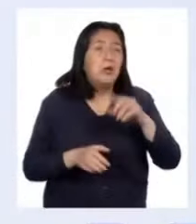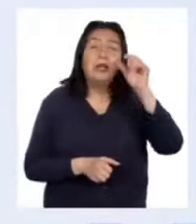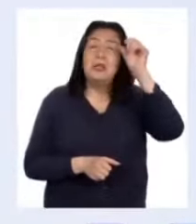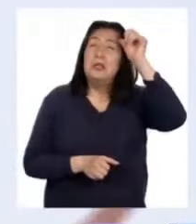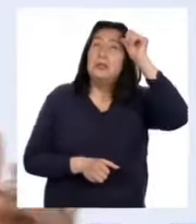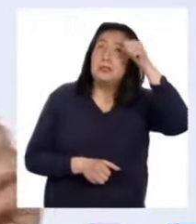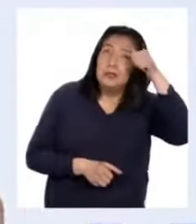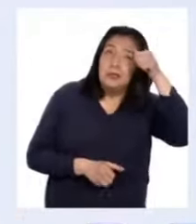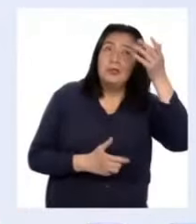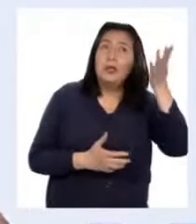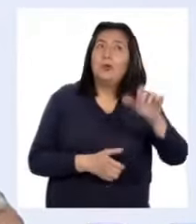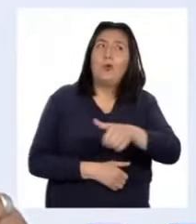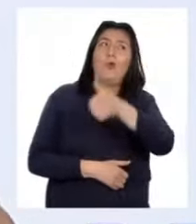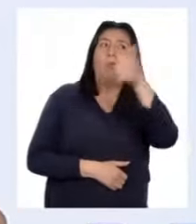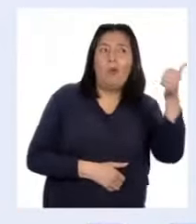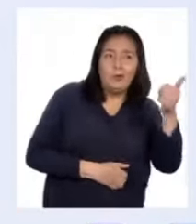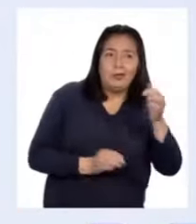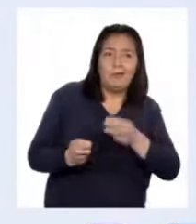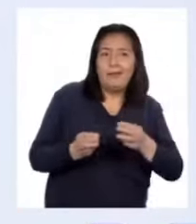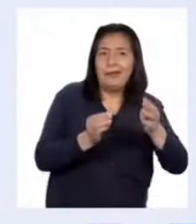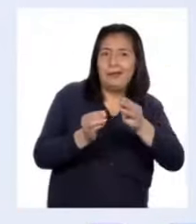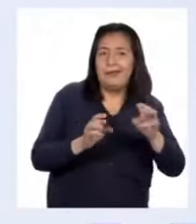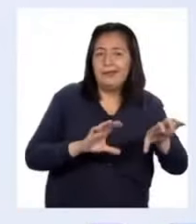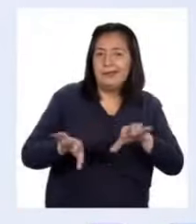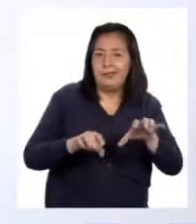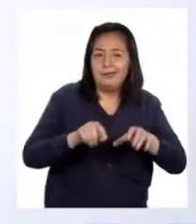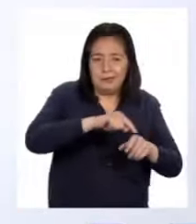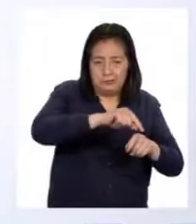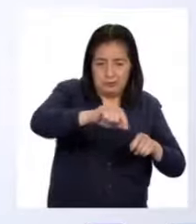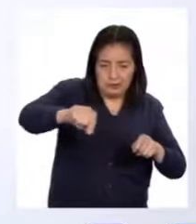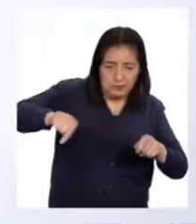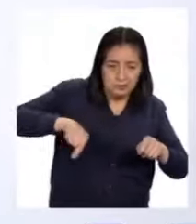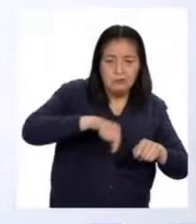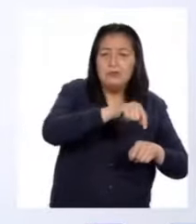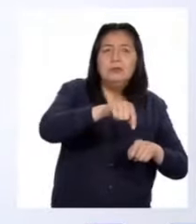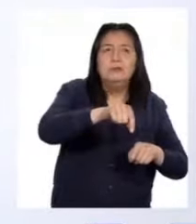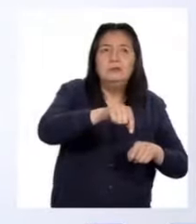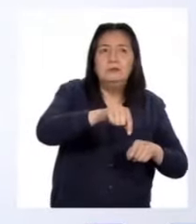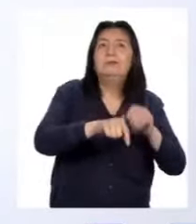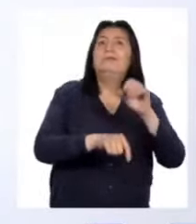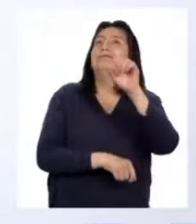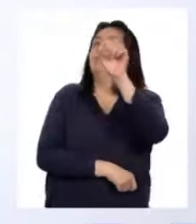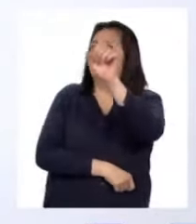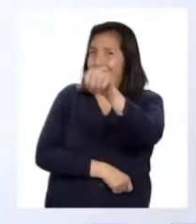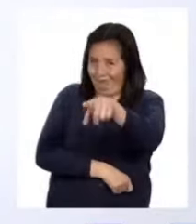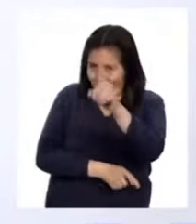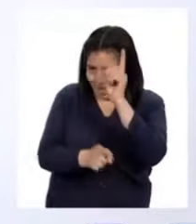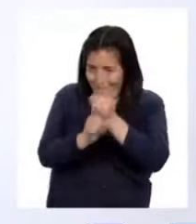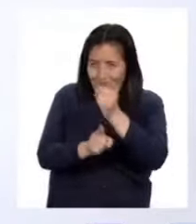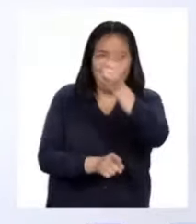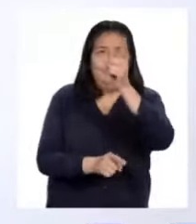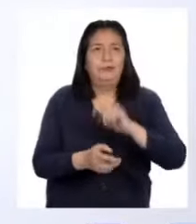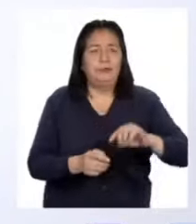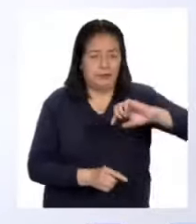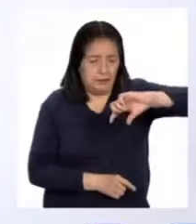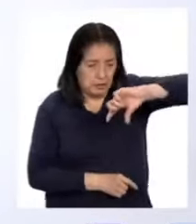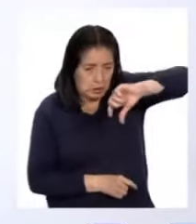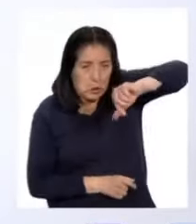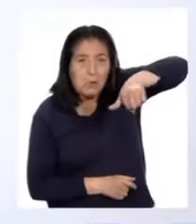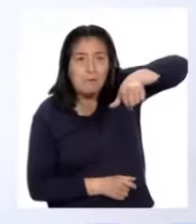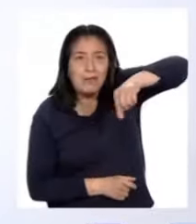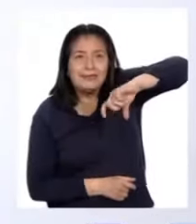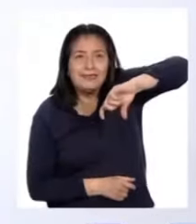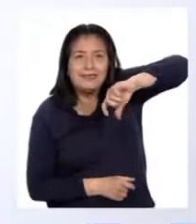recordado otra forma de hacer una circunferencia. Así es, usando el compás.